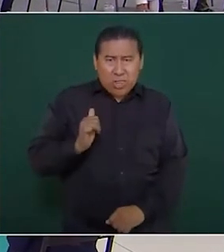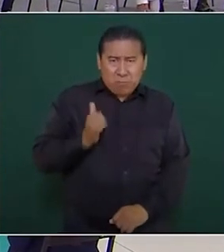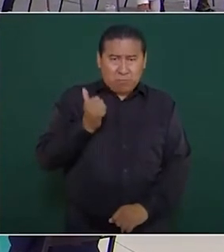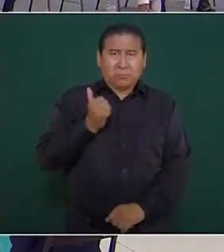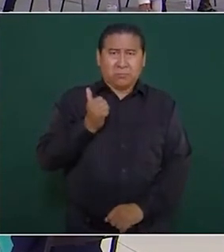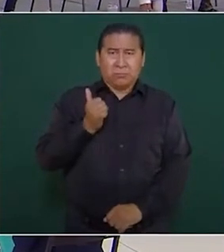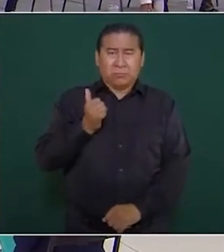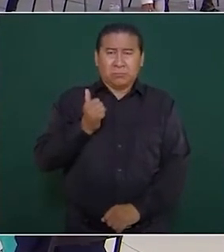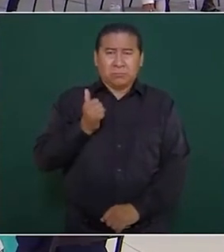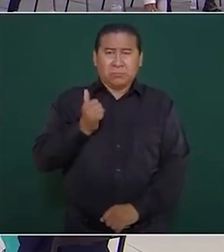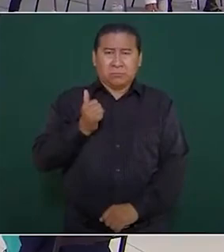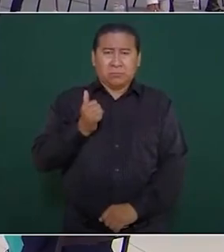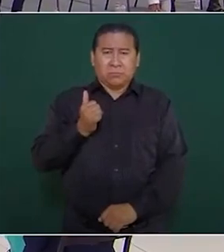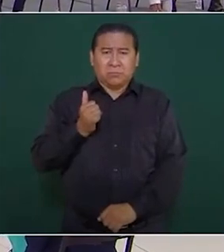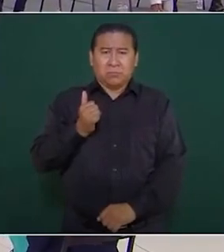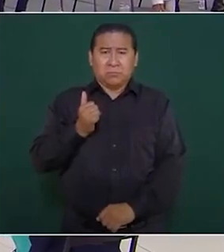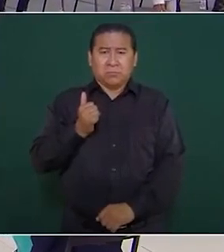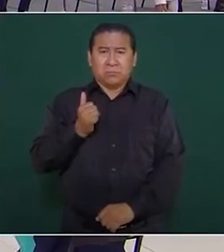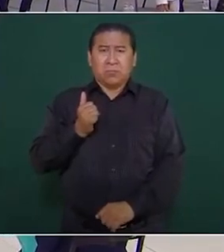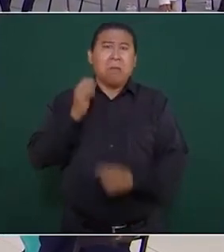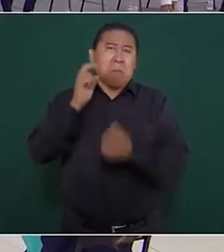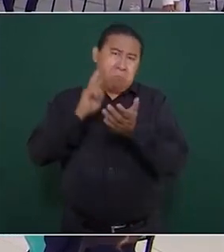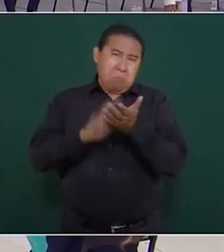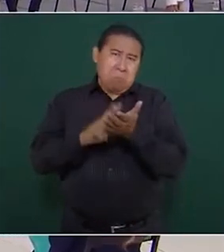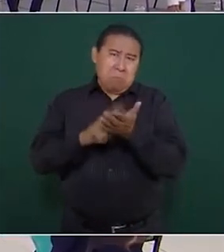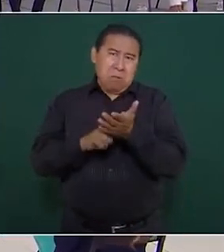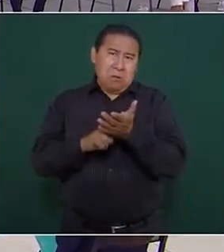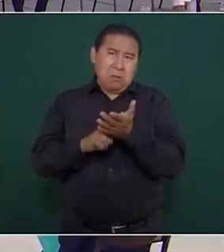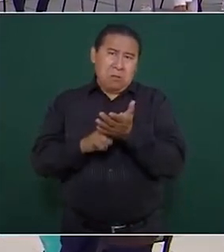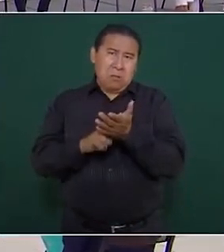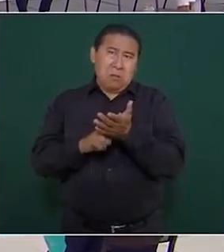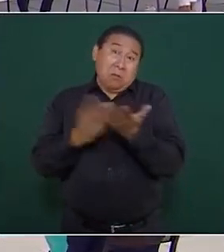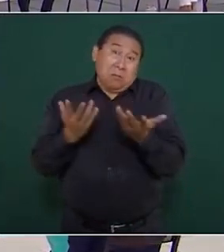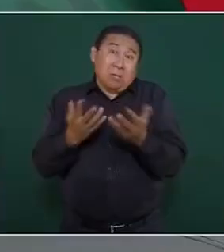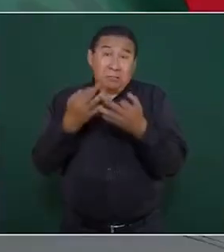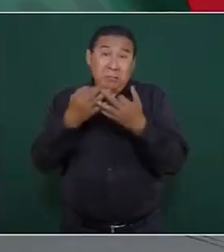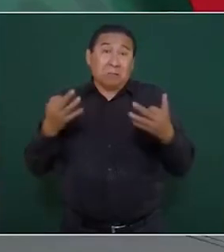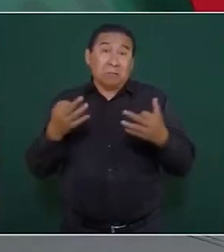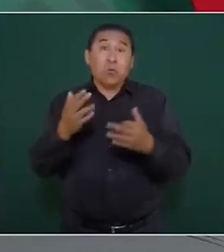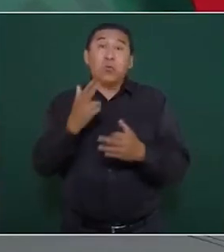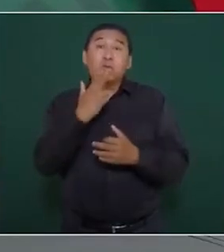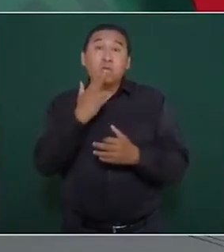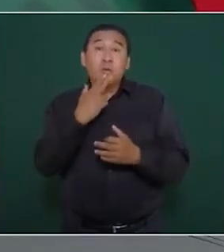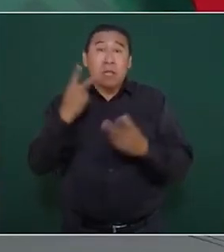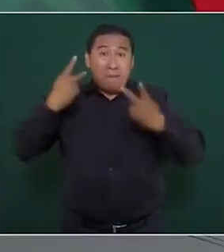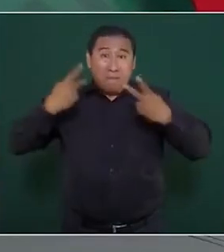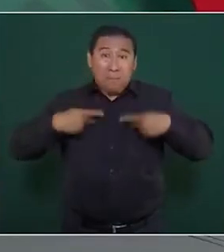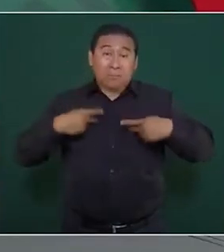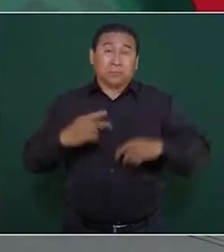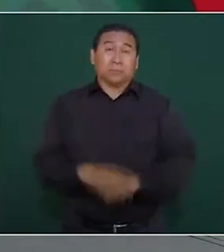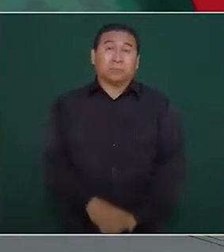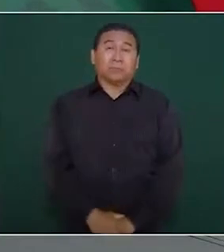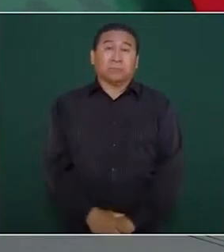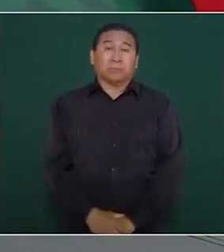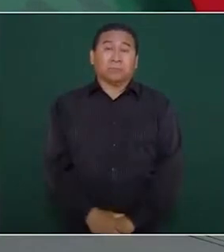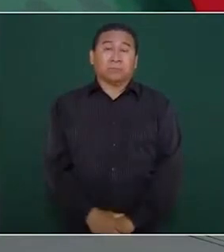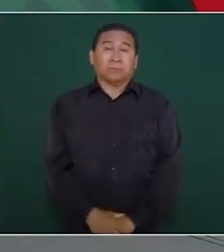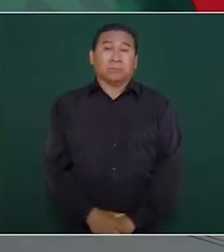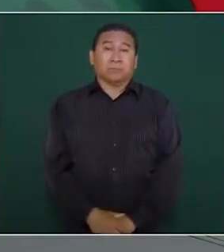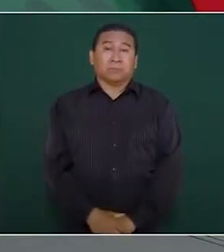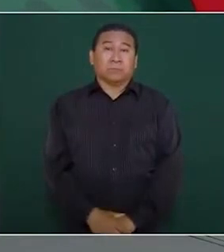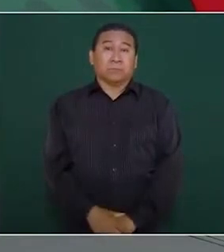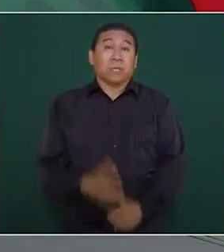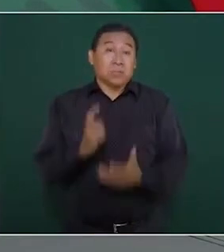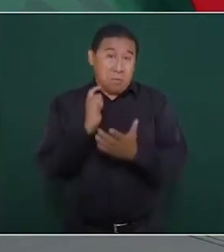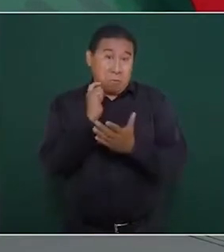pues se haga valer la expropiación por utilidad pública y